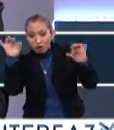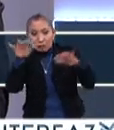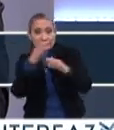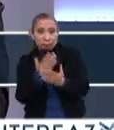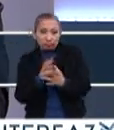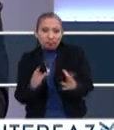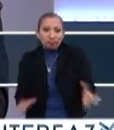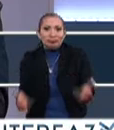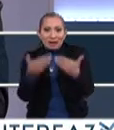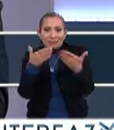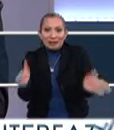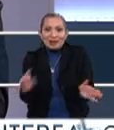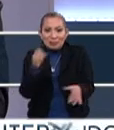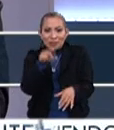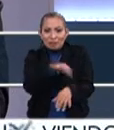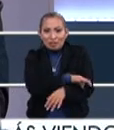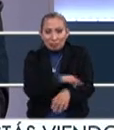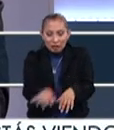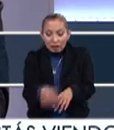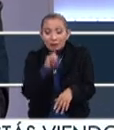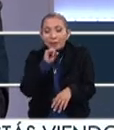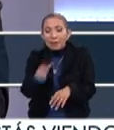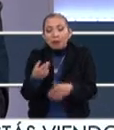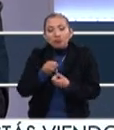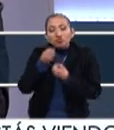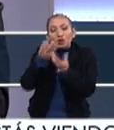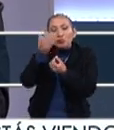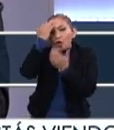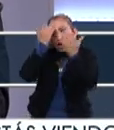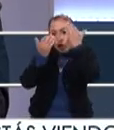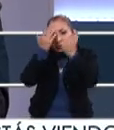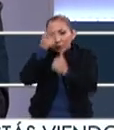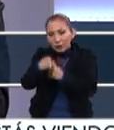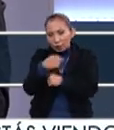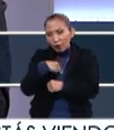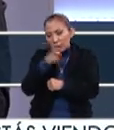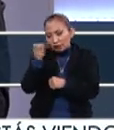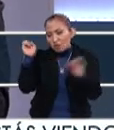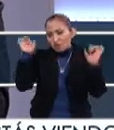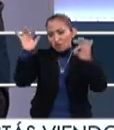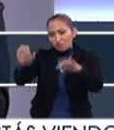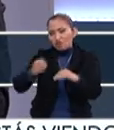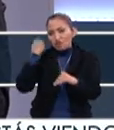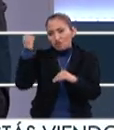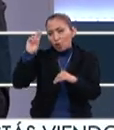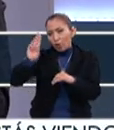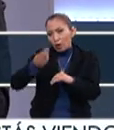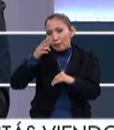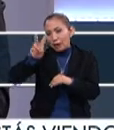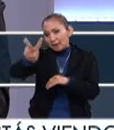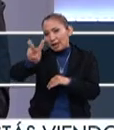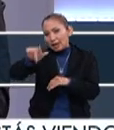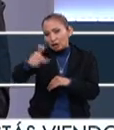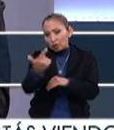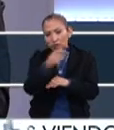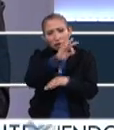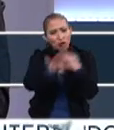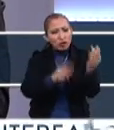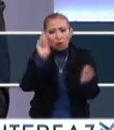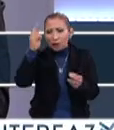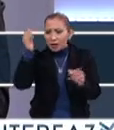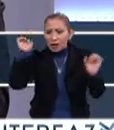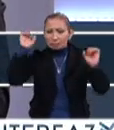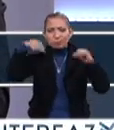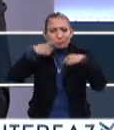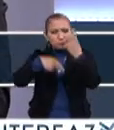que es un gran público del Abierto, y también transmitir ese conocimiento. Por eso tenemos ese foro universitario el Viernes 12, donde todas las universidades